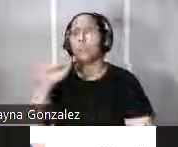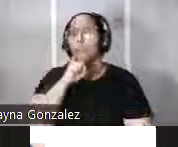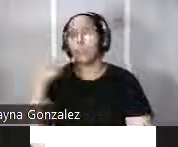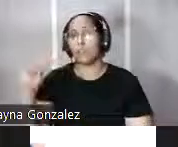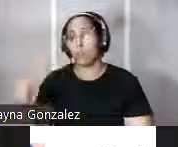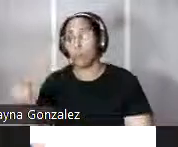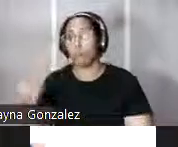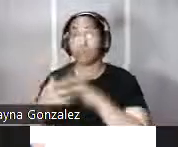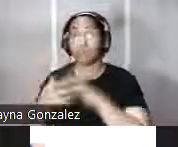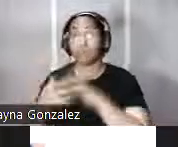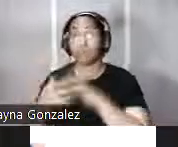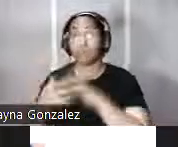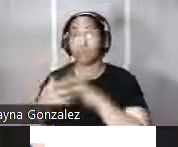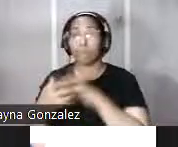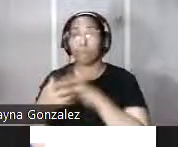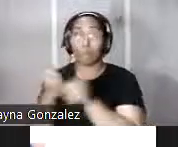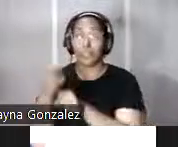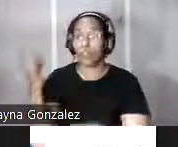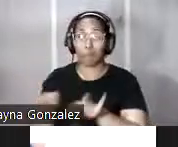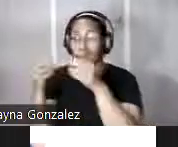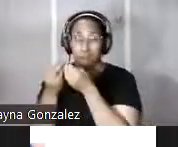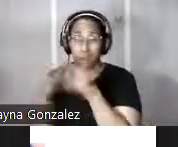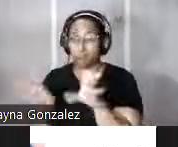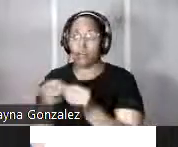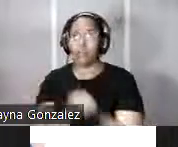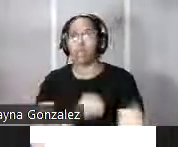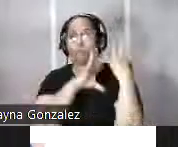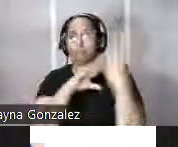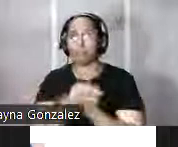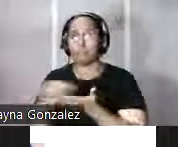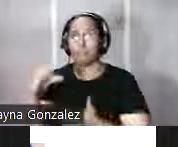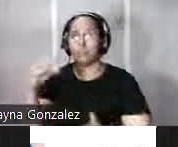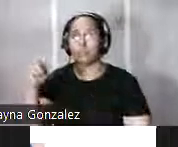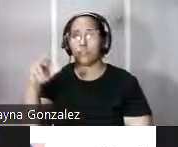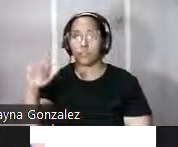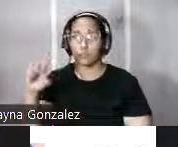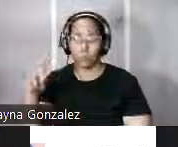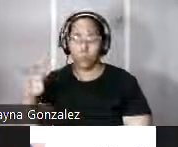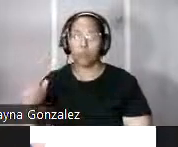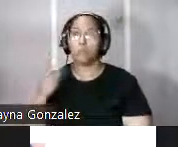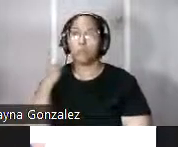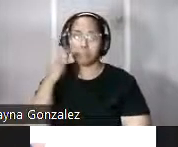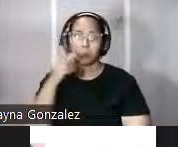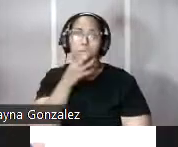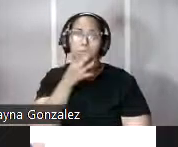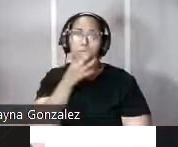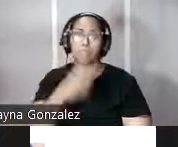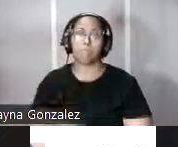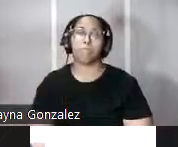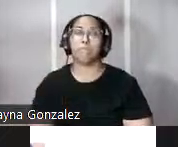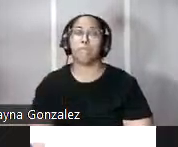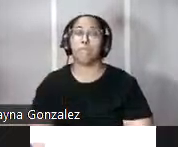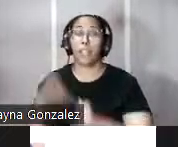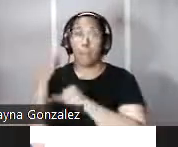el siglo XVIII pierde importancia frente al castillo de San Cristóbal que veremos a continuación a